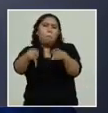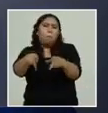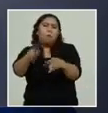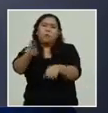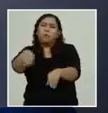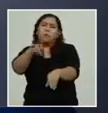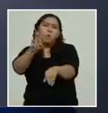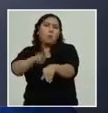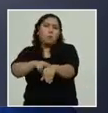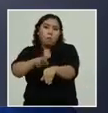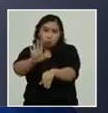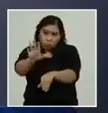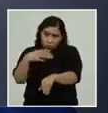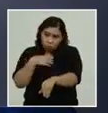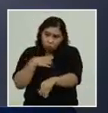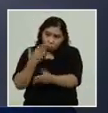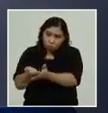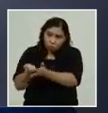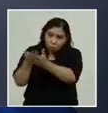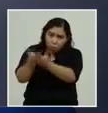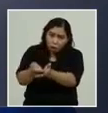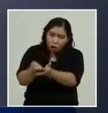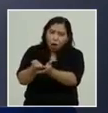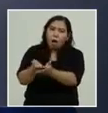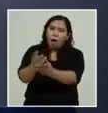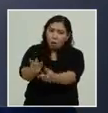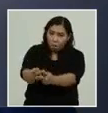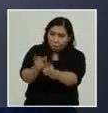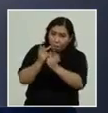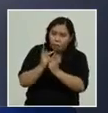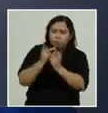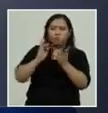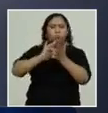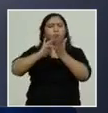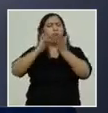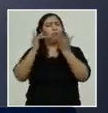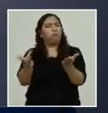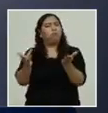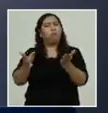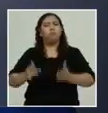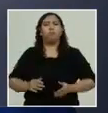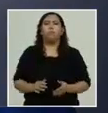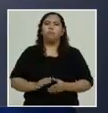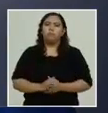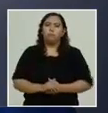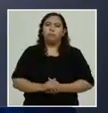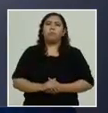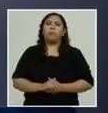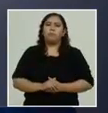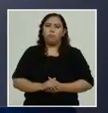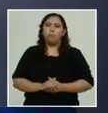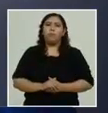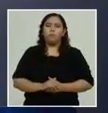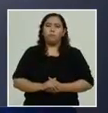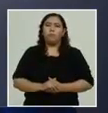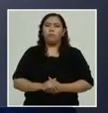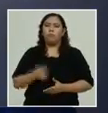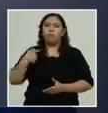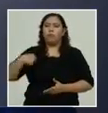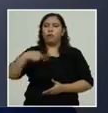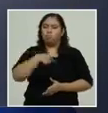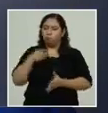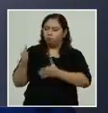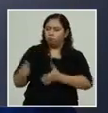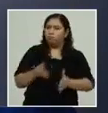Policía Nacional está poniendo toda su logística el Estado está poniendo toda la logística para darle un servicio a la población